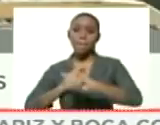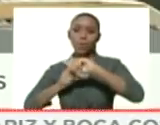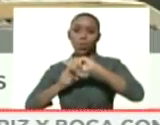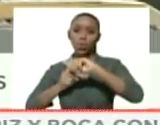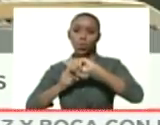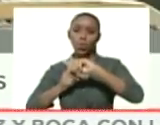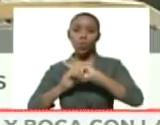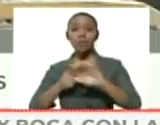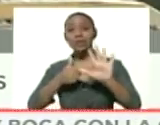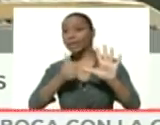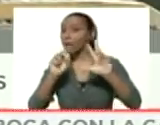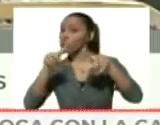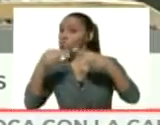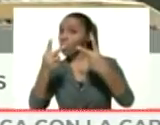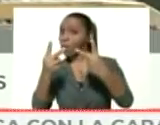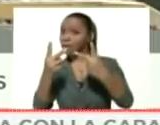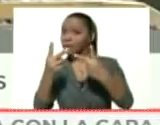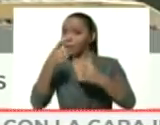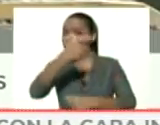seis nuevos casos.